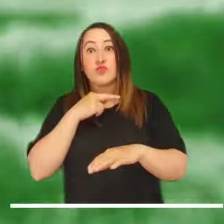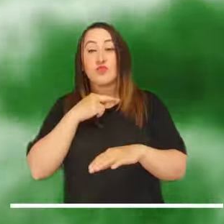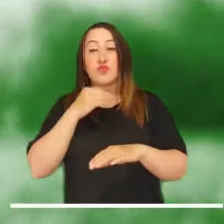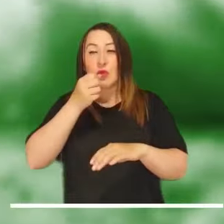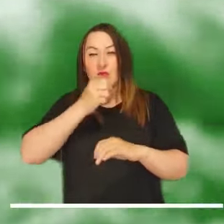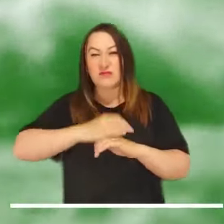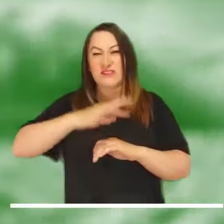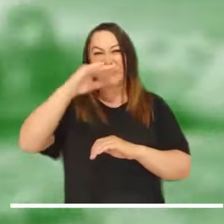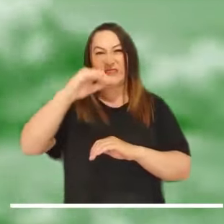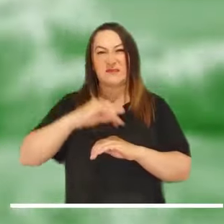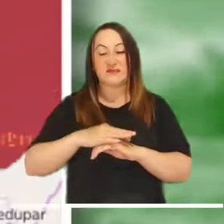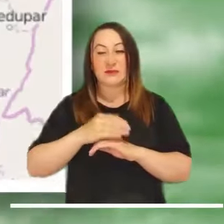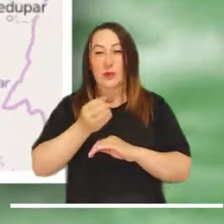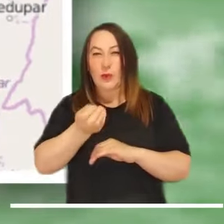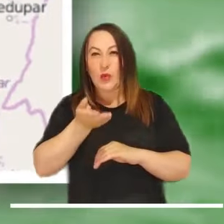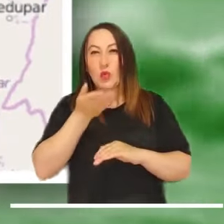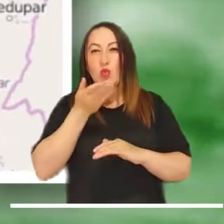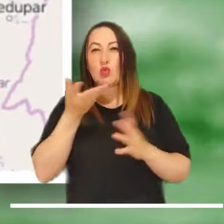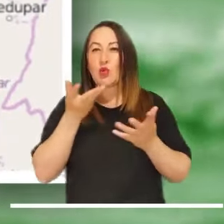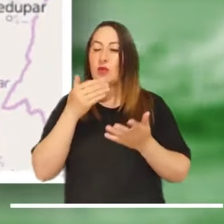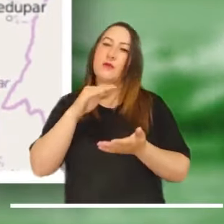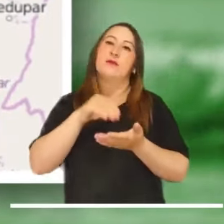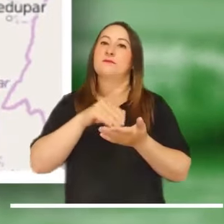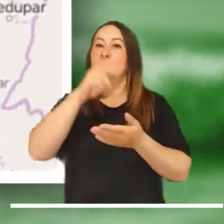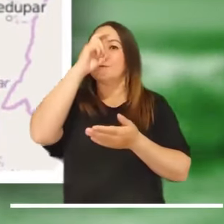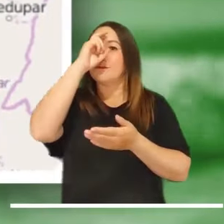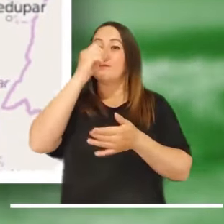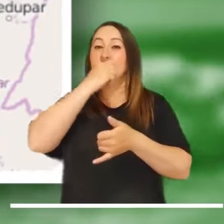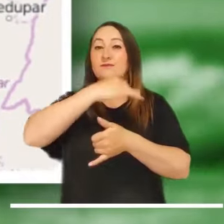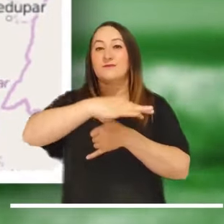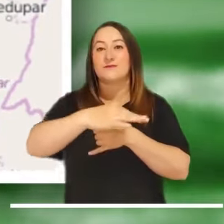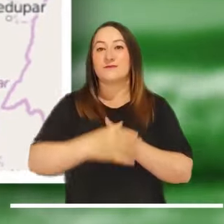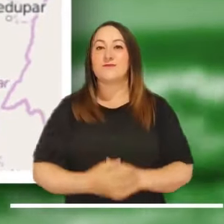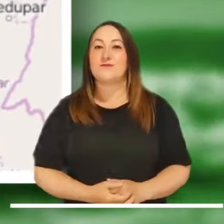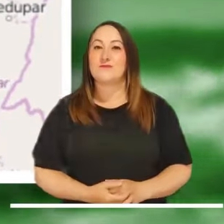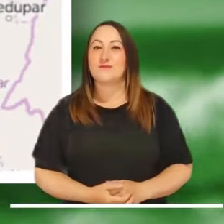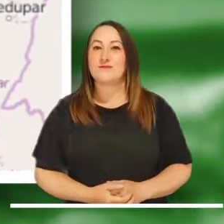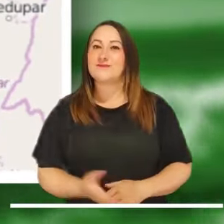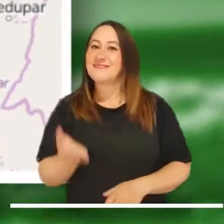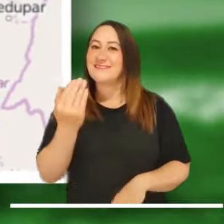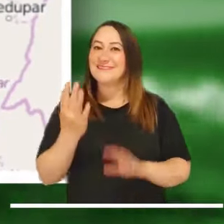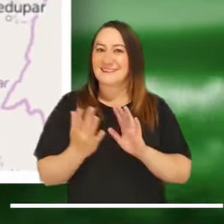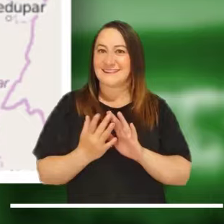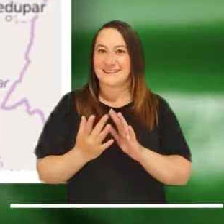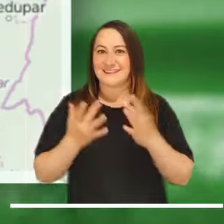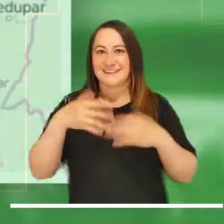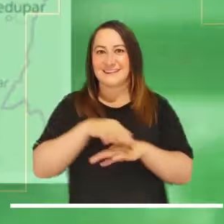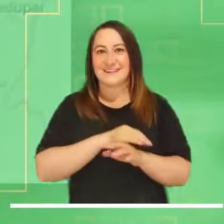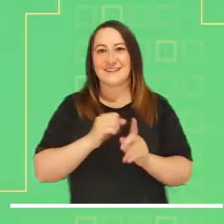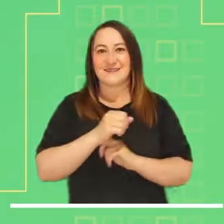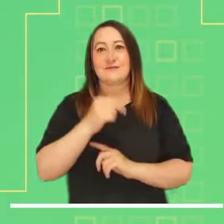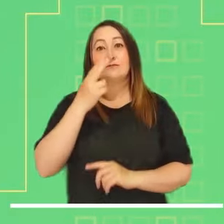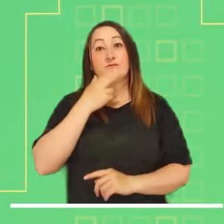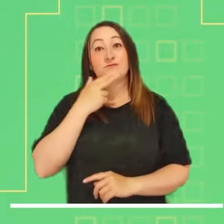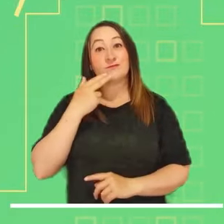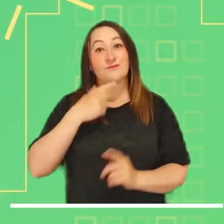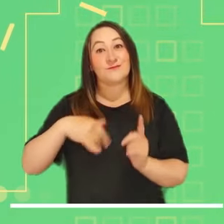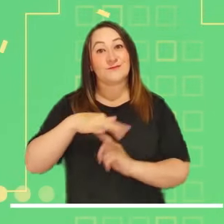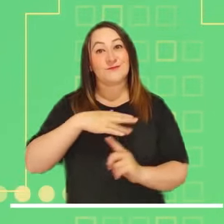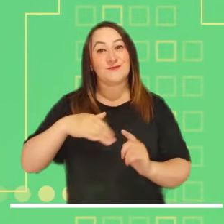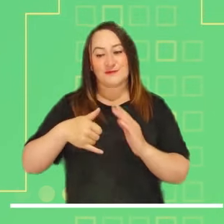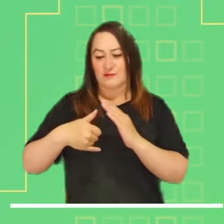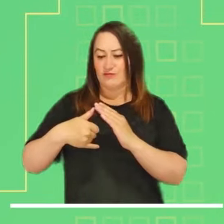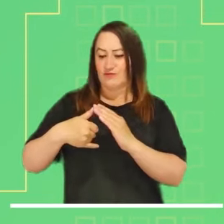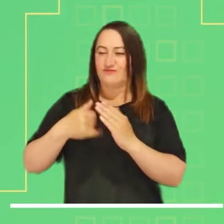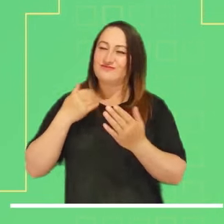alta probabilidad de deslizamientos. Alerta roja por oleaje y viento en el centro y norte del Mar Caribe. Síguenos en